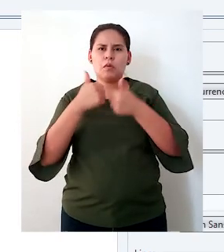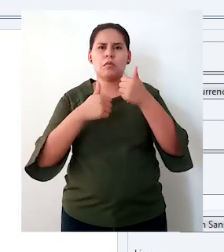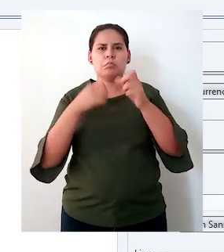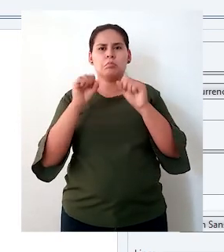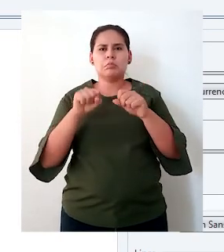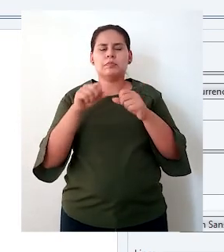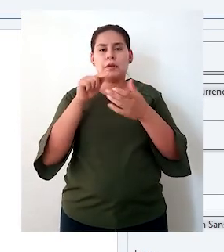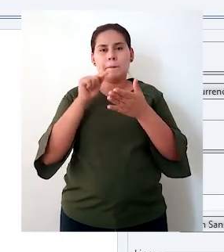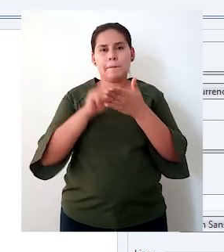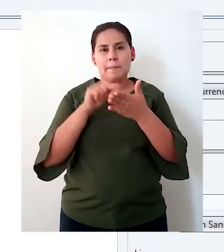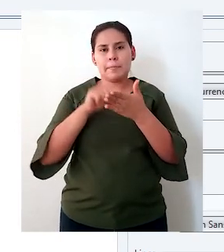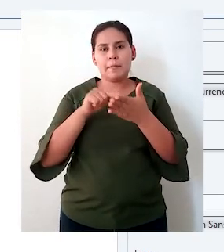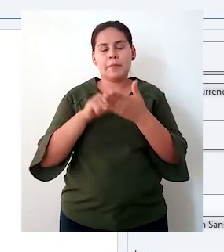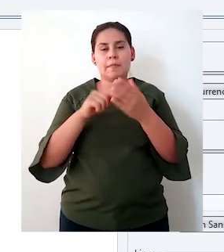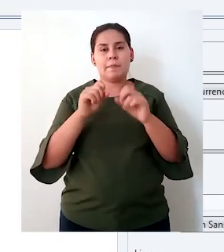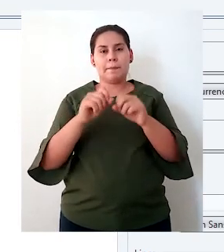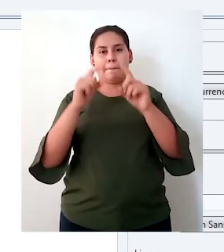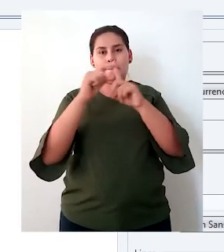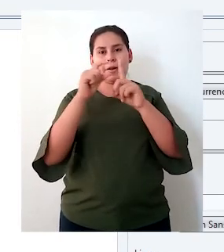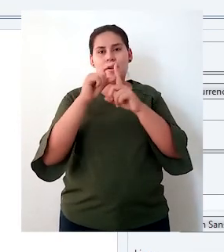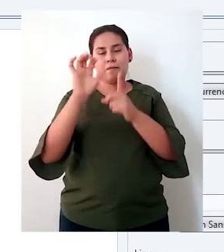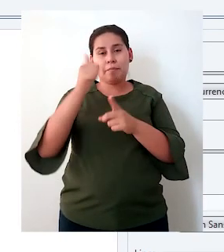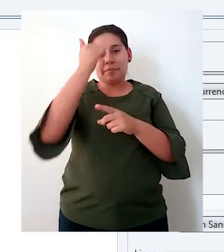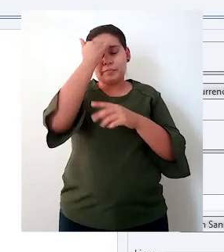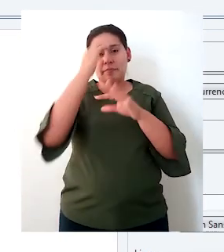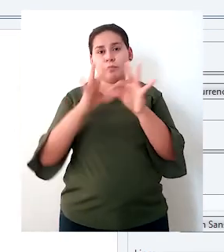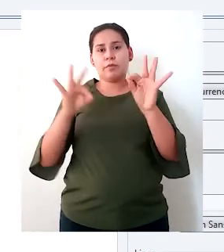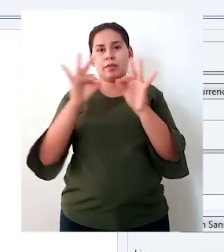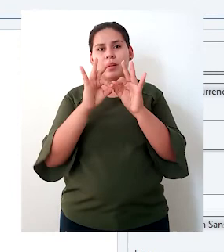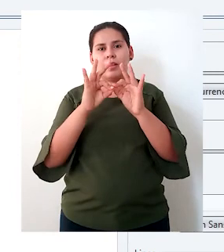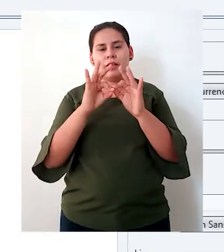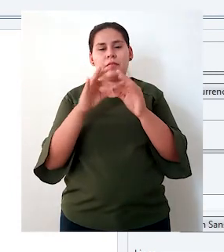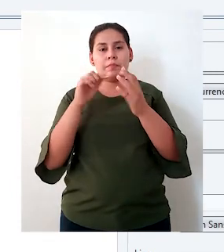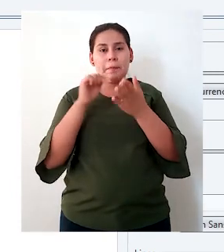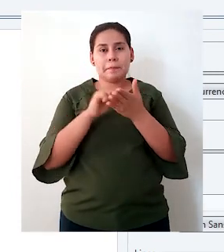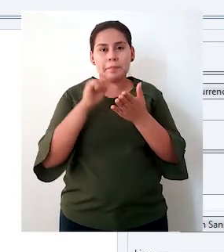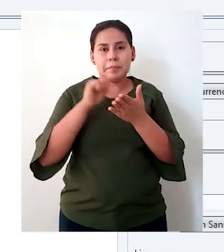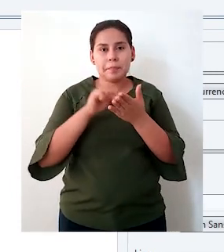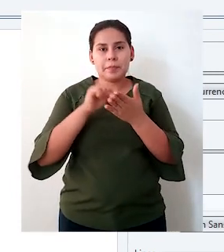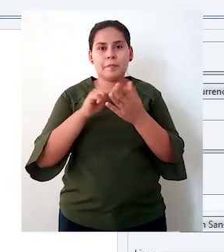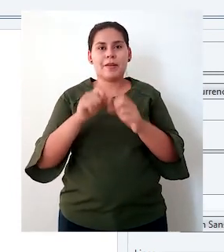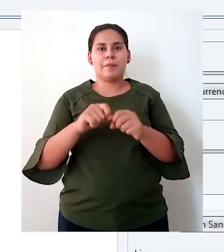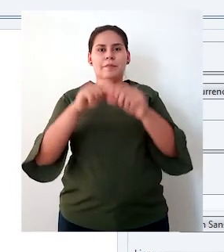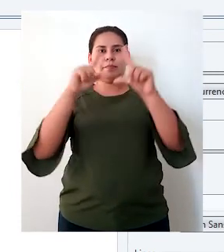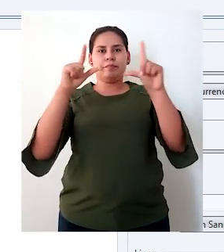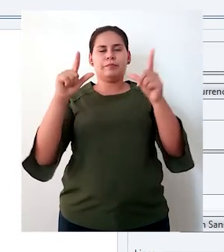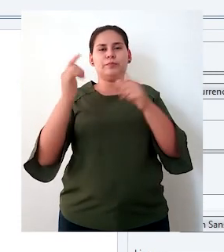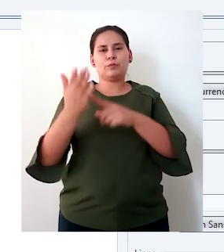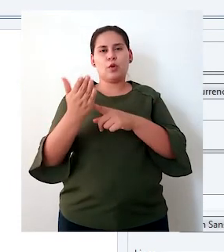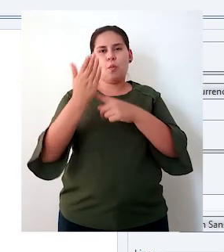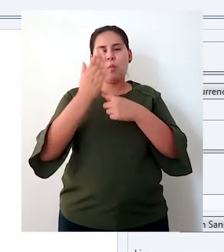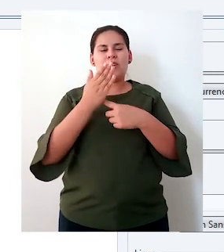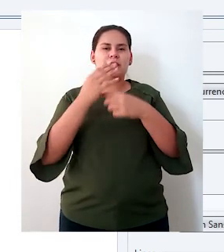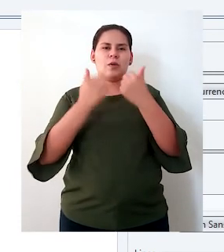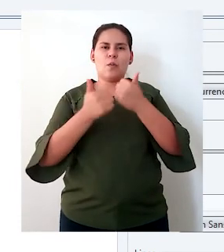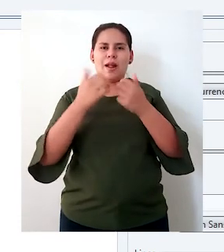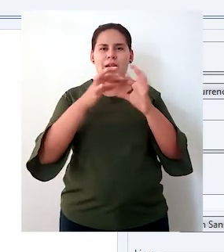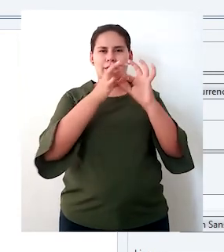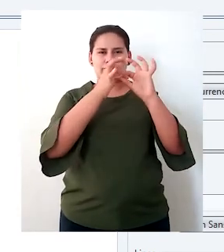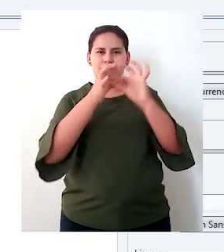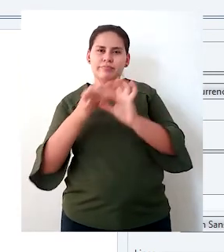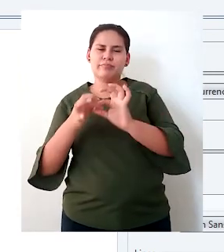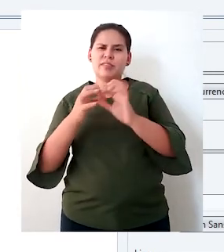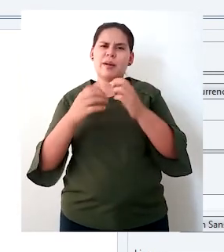voy a hacer clic sobre esta palabra clave, que es Qubit, y Qubit me muestra la relación o la correlación